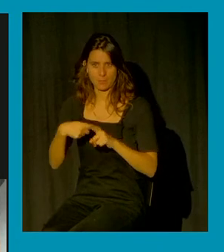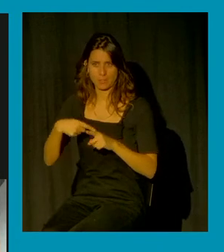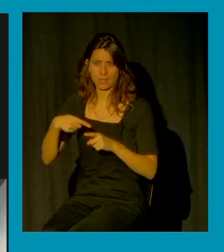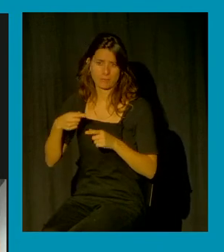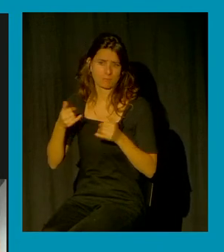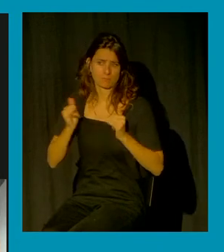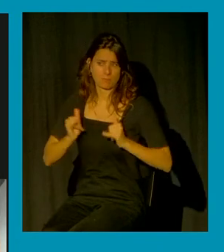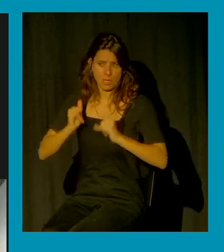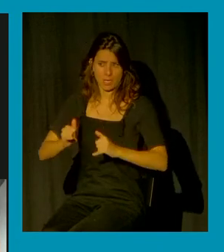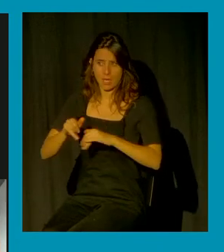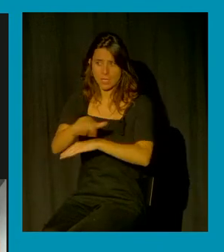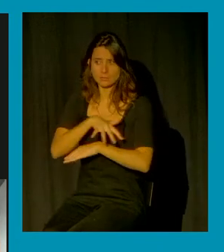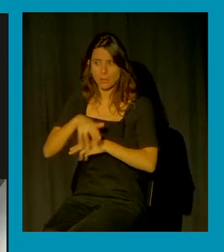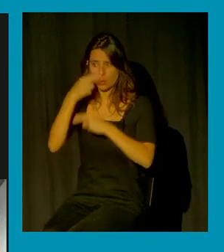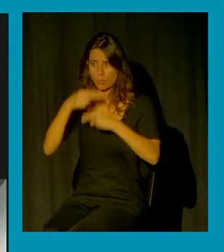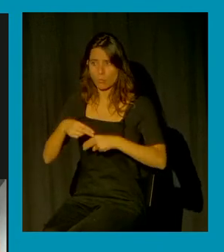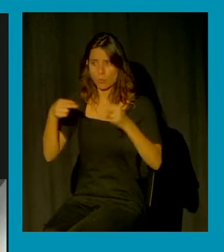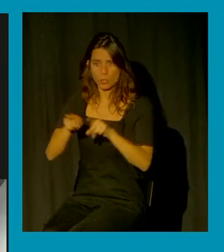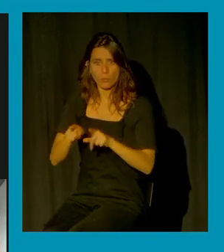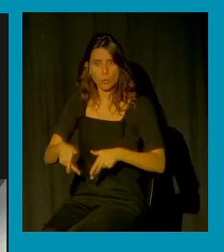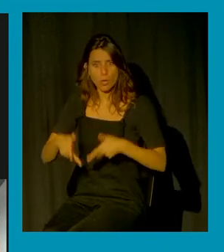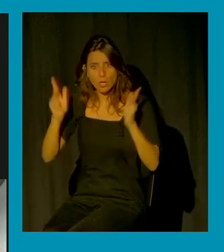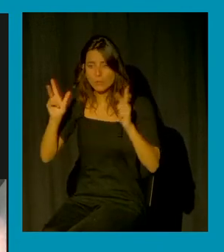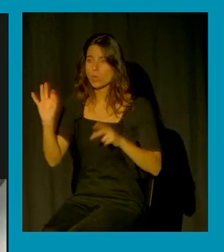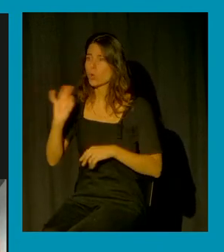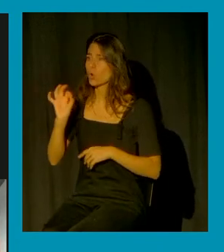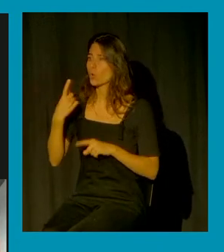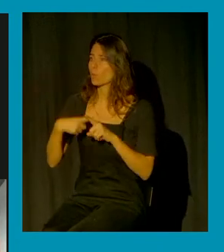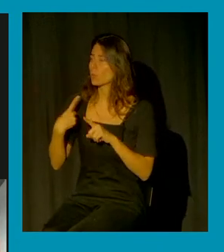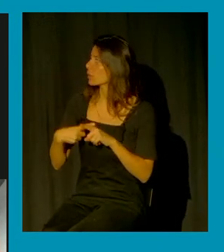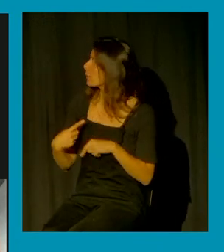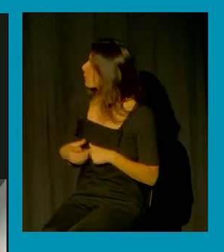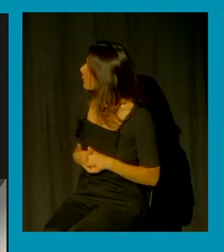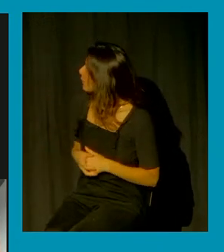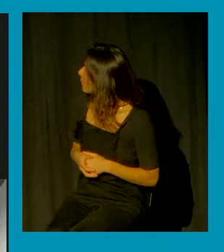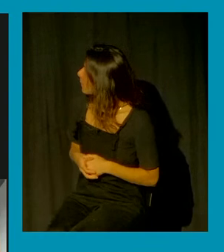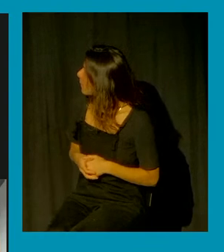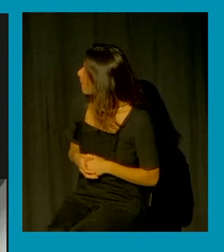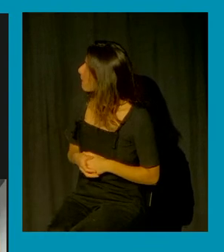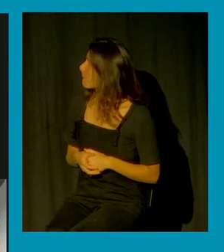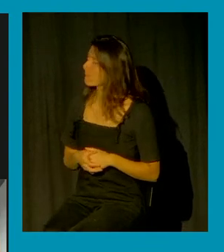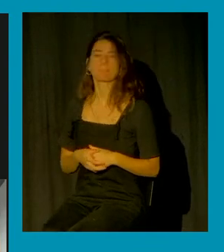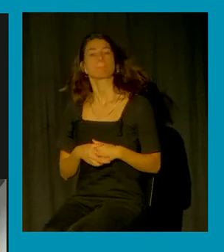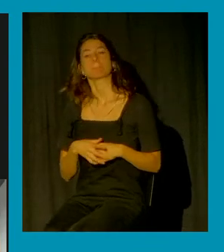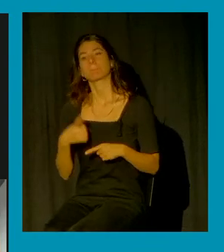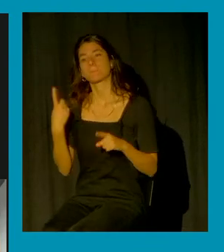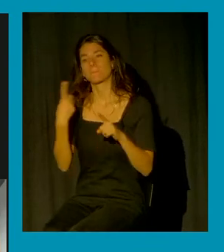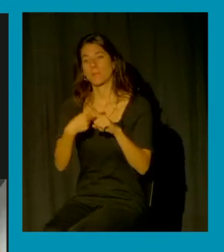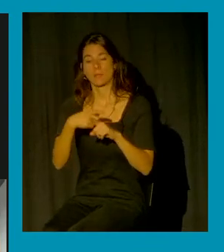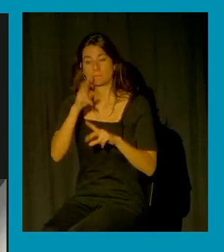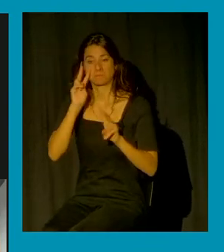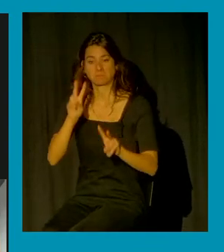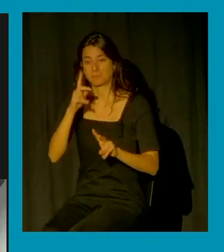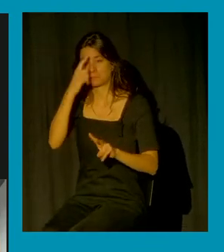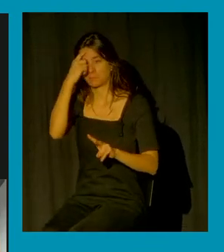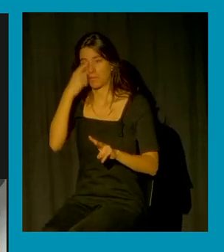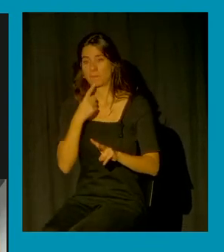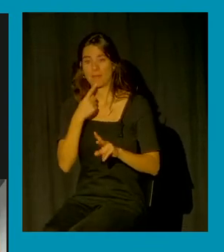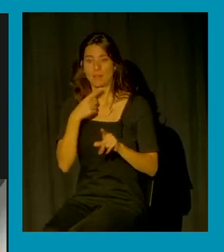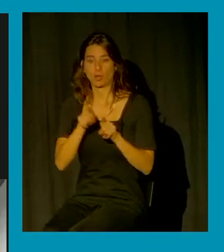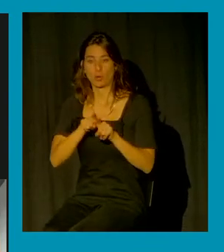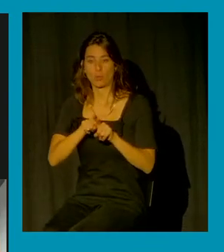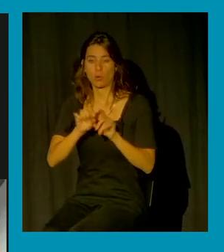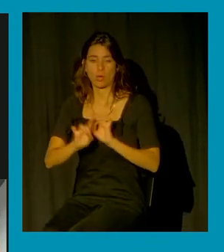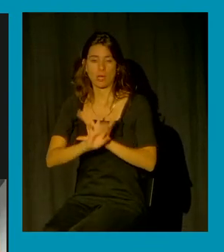o bien porque como podemos ver en estas imágenes hay un desfase de alcohol cuando ya sabemos que tenemos que controlar